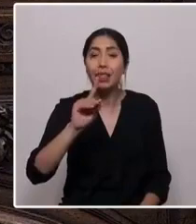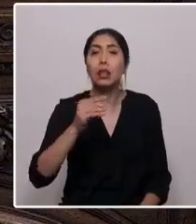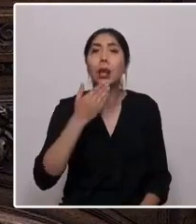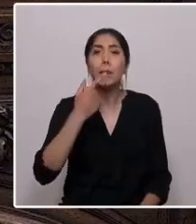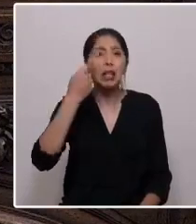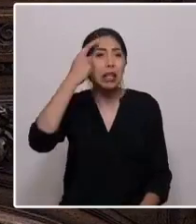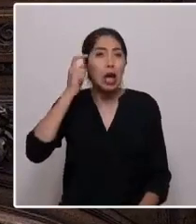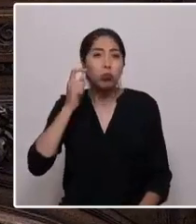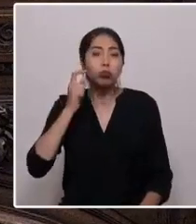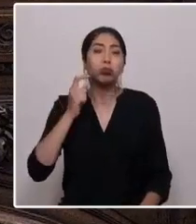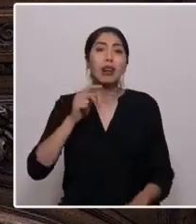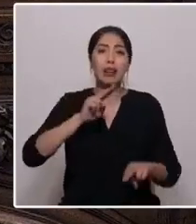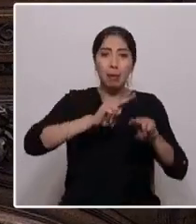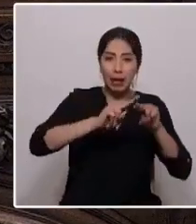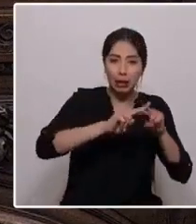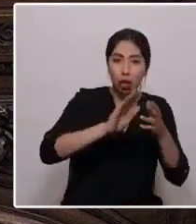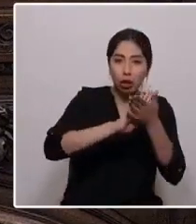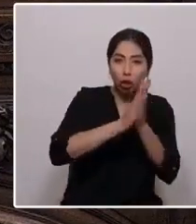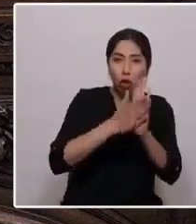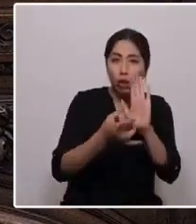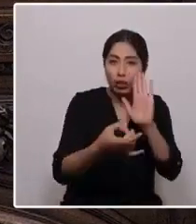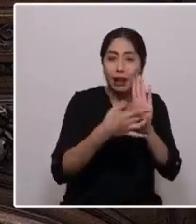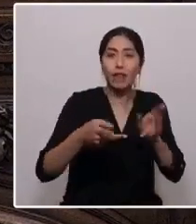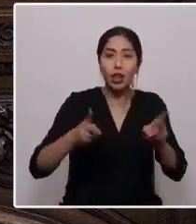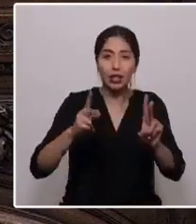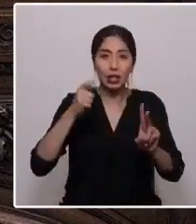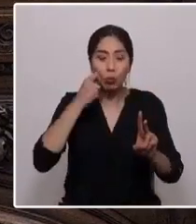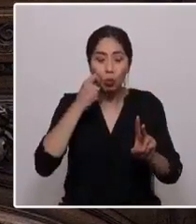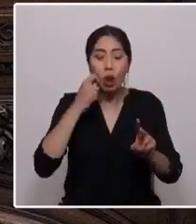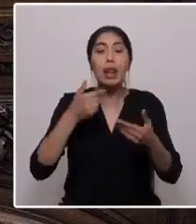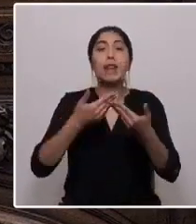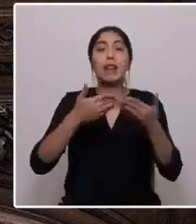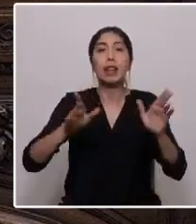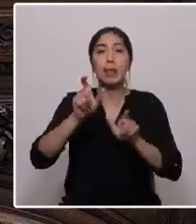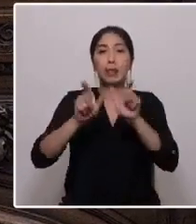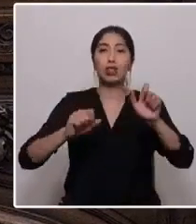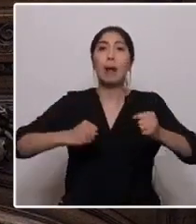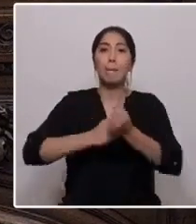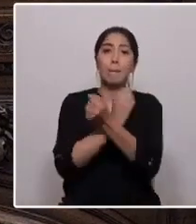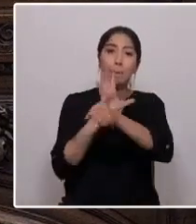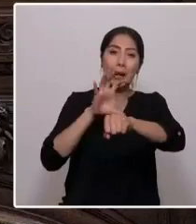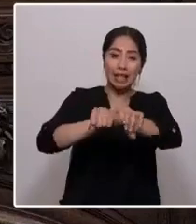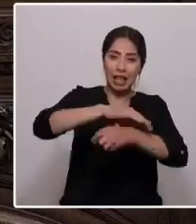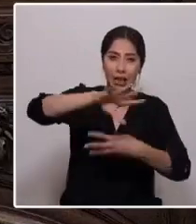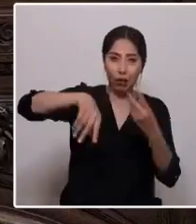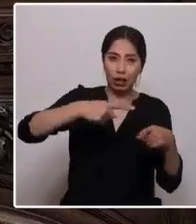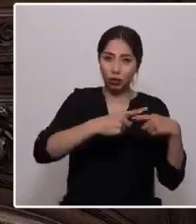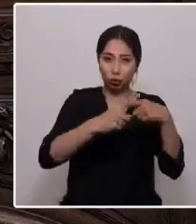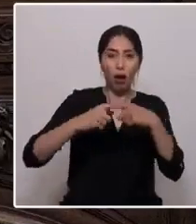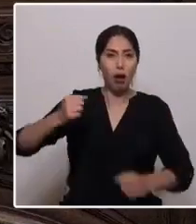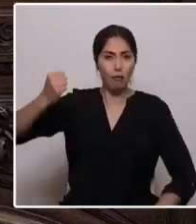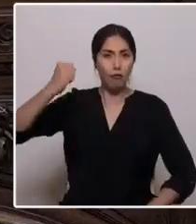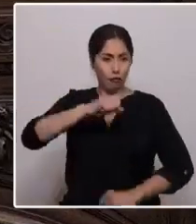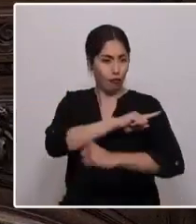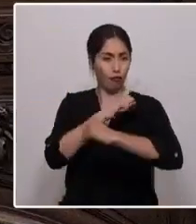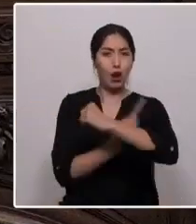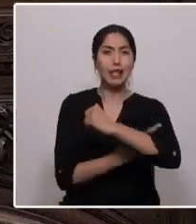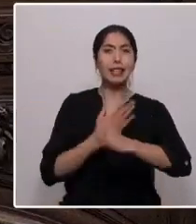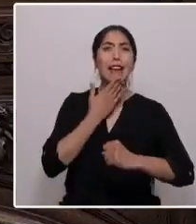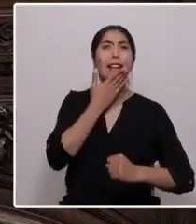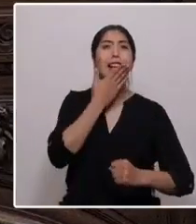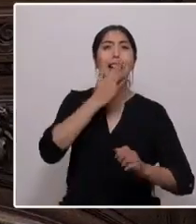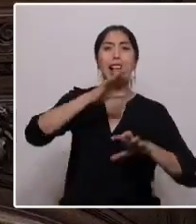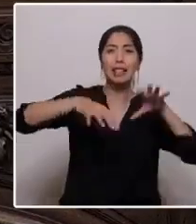vulneraciones de derechos humanos ayer y hoy. Libertad a los presos y presas de la revuelta con la fuerza de un glaciar. El agua es un derecho y no un